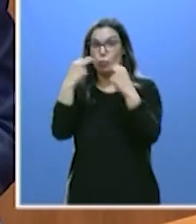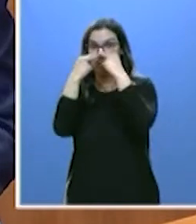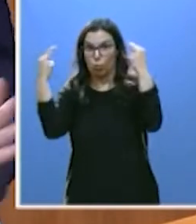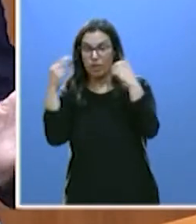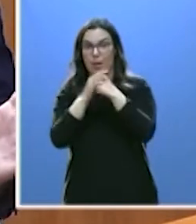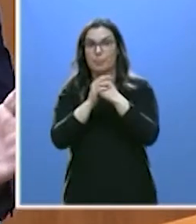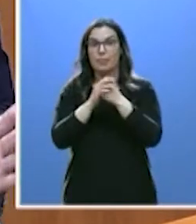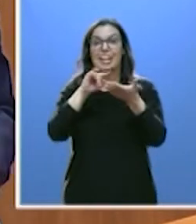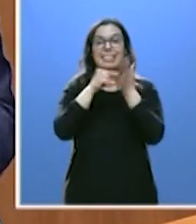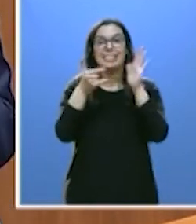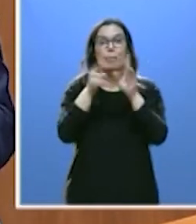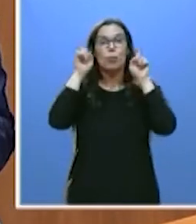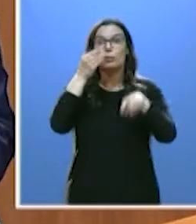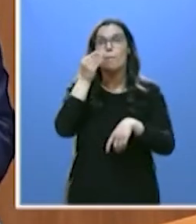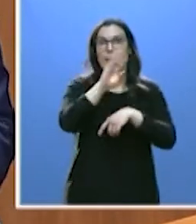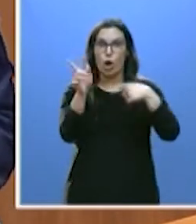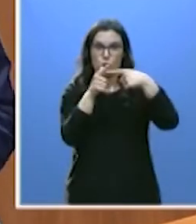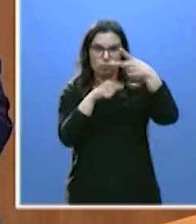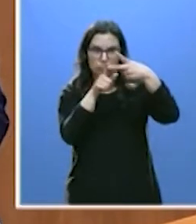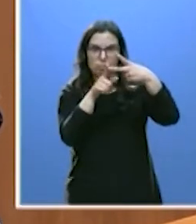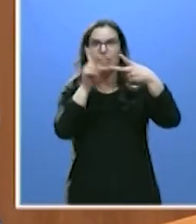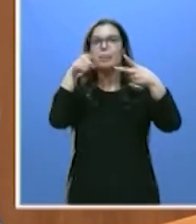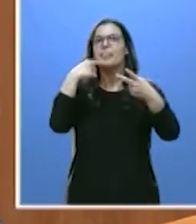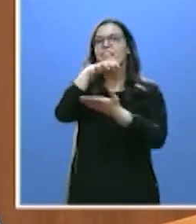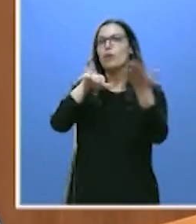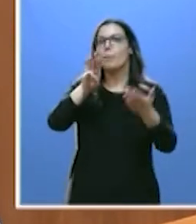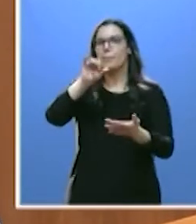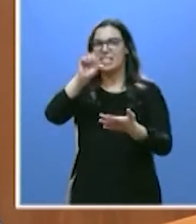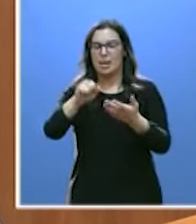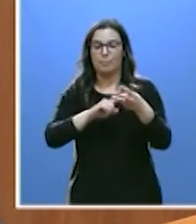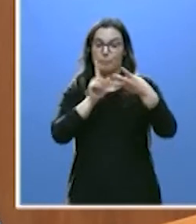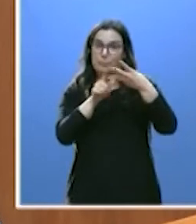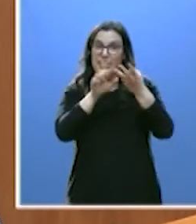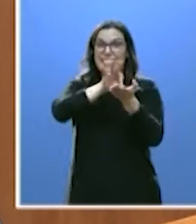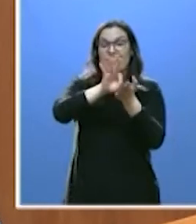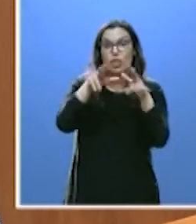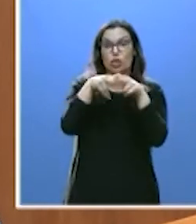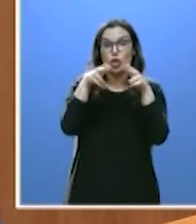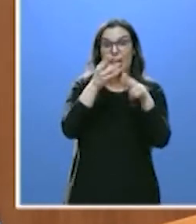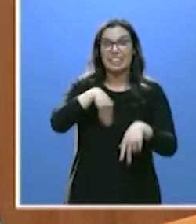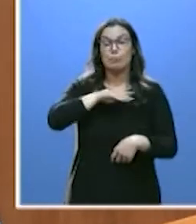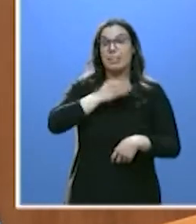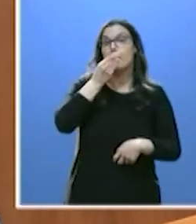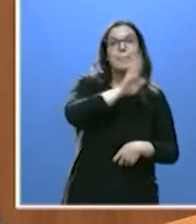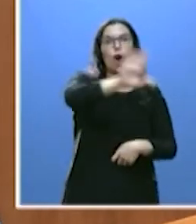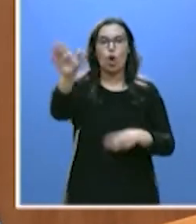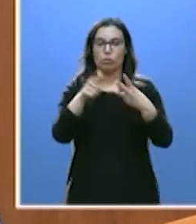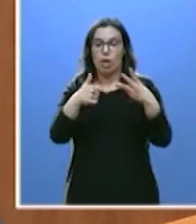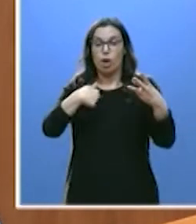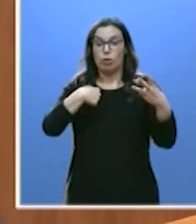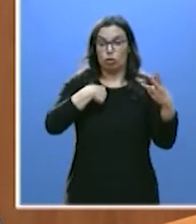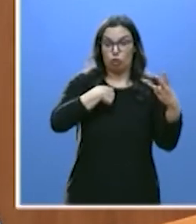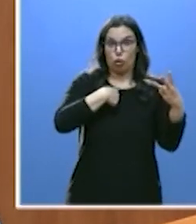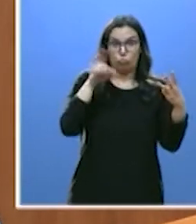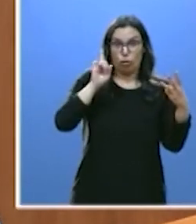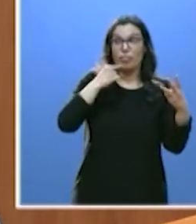educativo. No lo digo yo. Lo dice el informe PISA. Los mejores servicios sociales de España. No lo digo yo. Lo dice